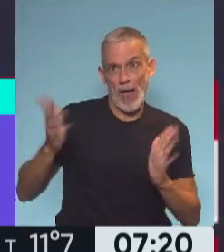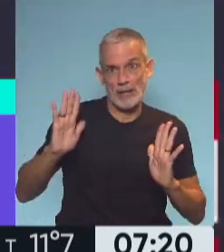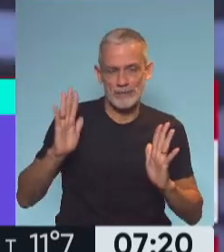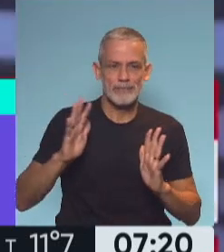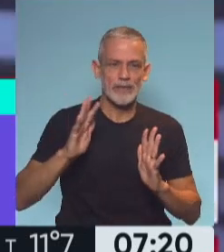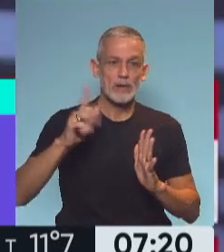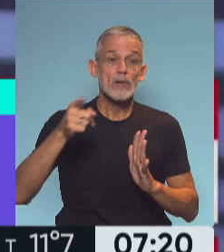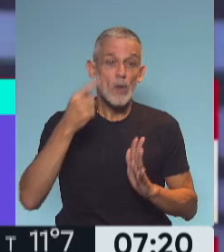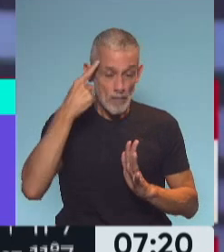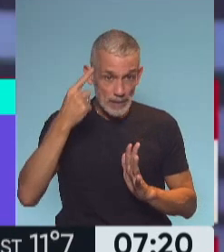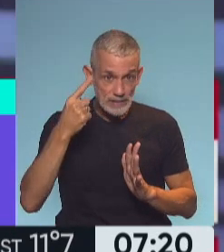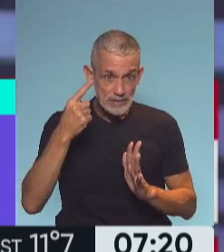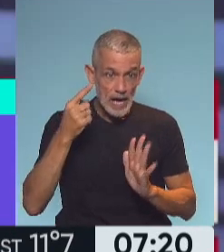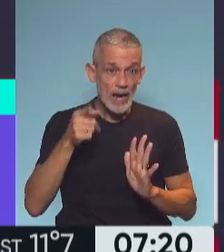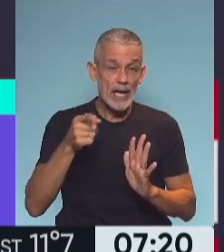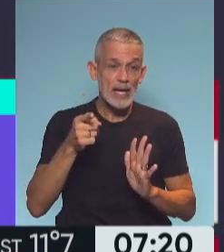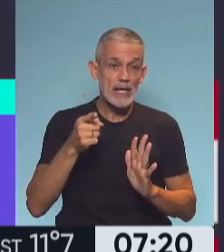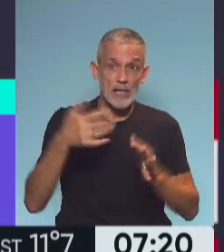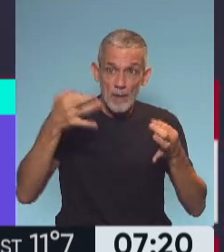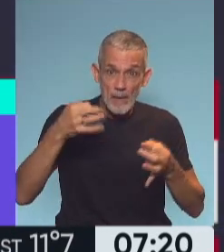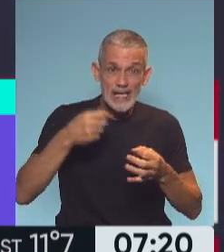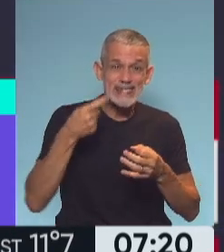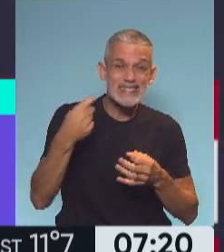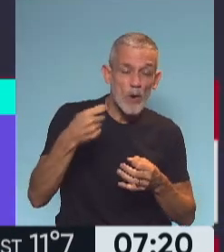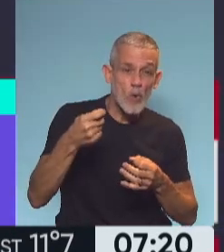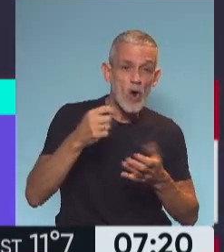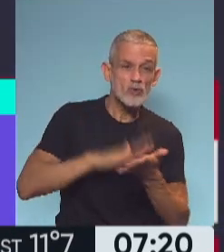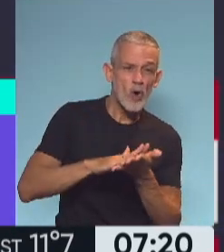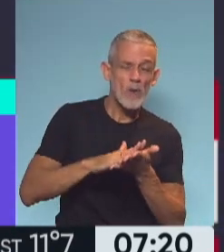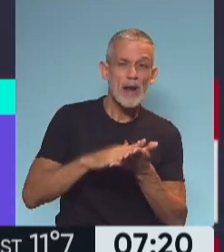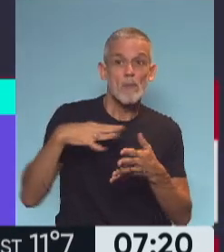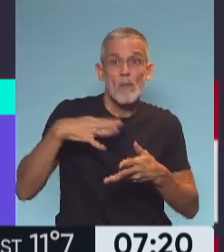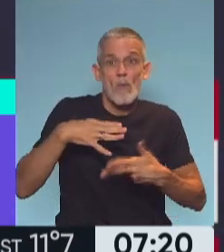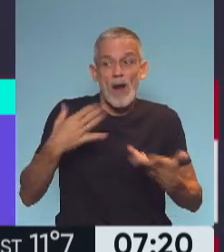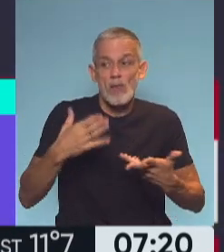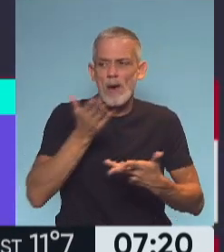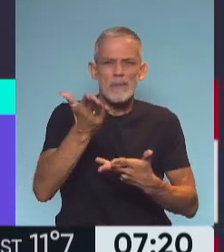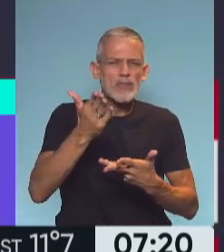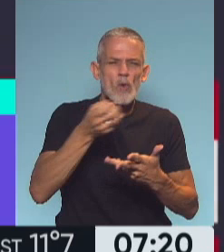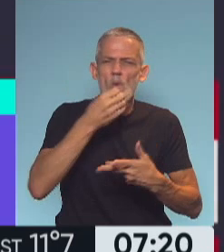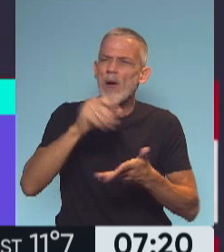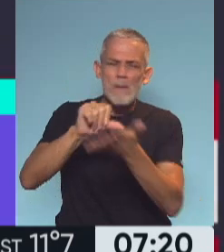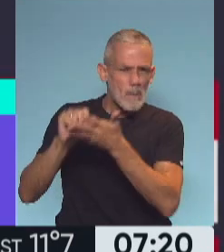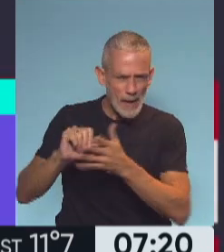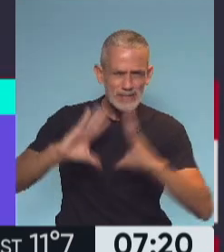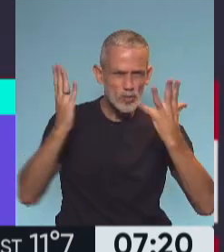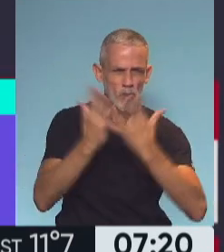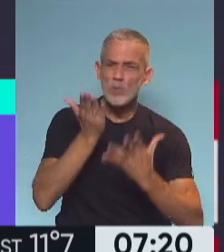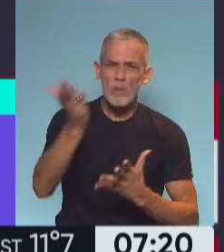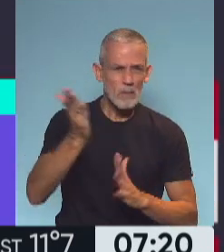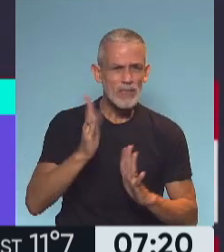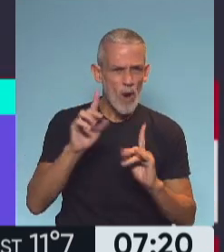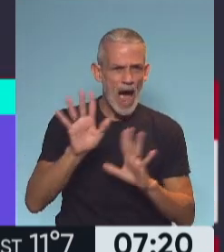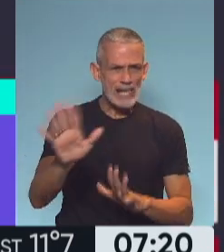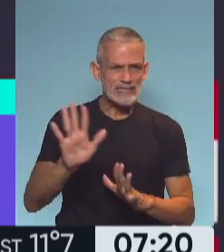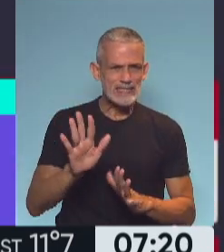caución fue razonable? El seguro de caución como el que le pidió a cualquier país, a cualquier país.